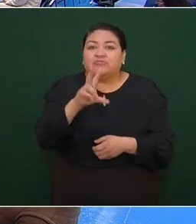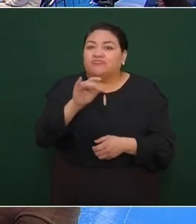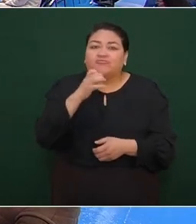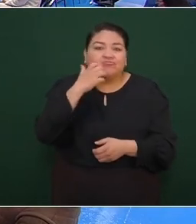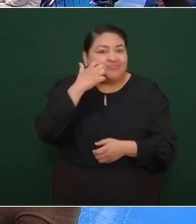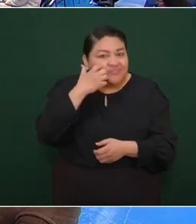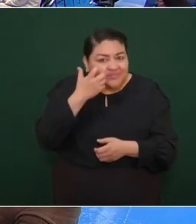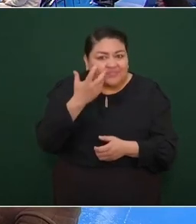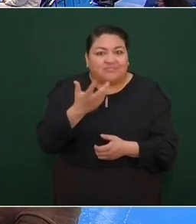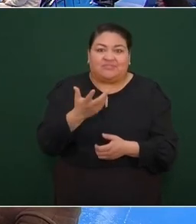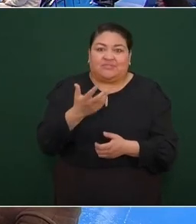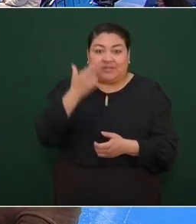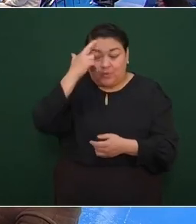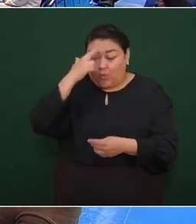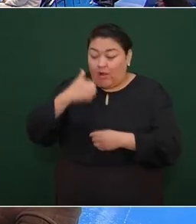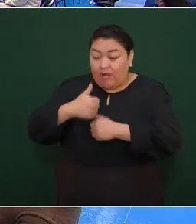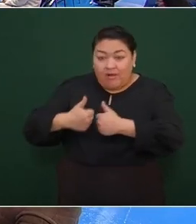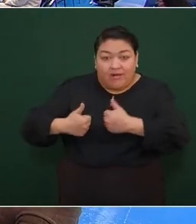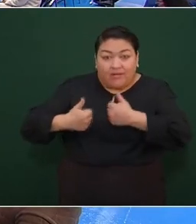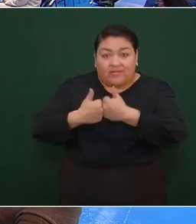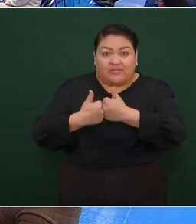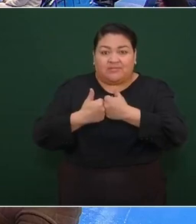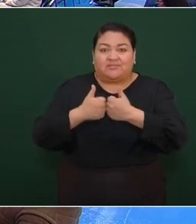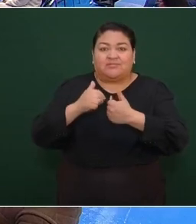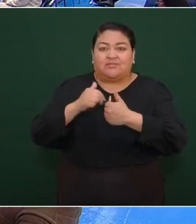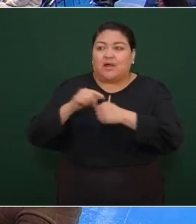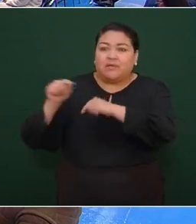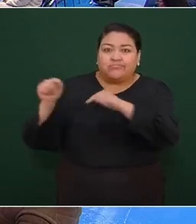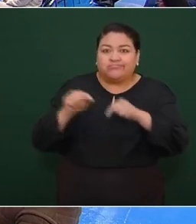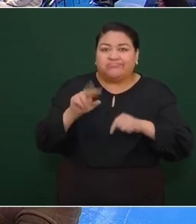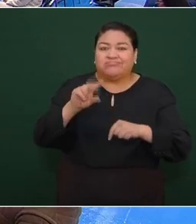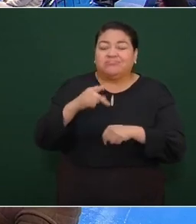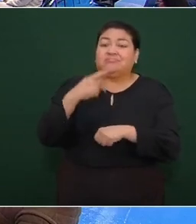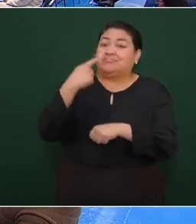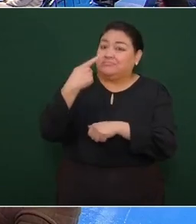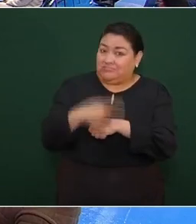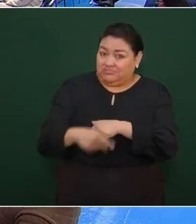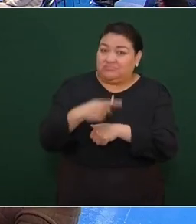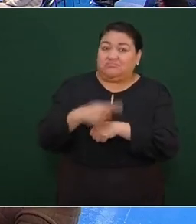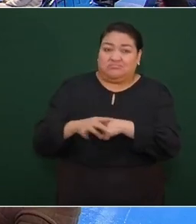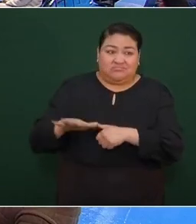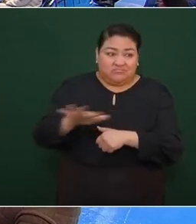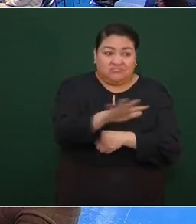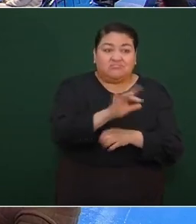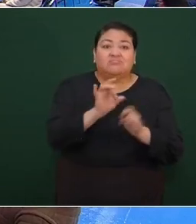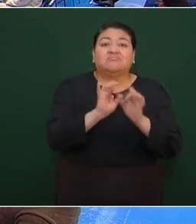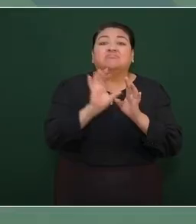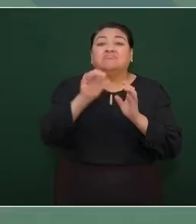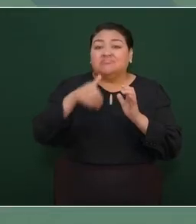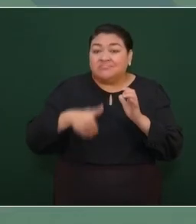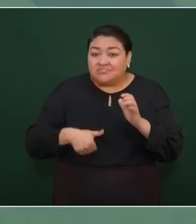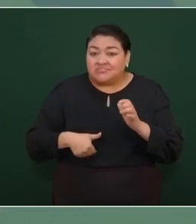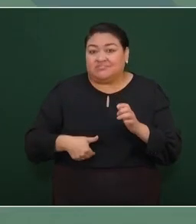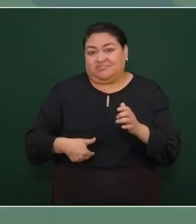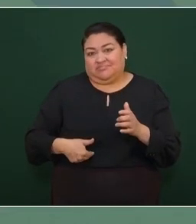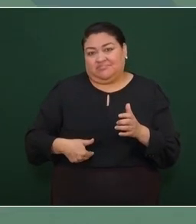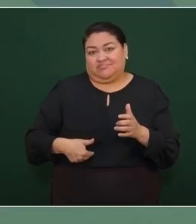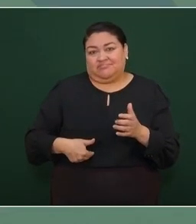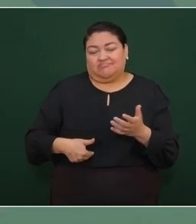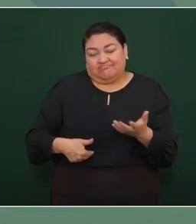a la frontera porque son muchos los riesgos muchos accidentes de